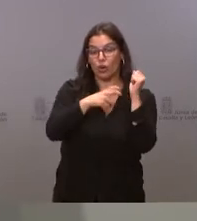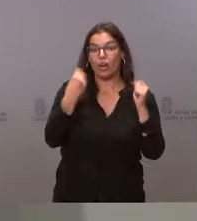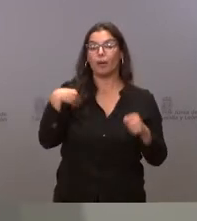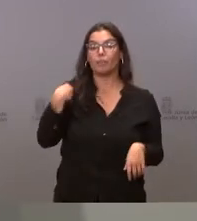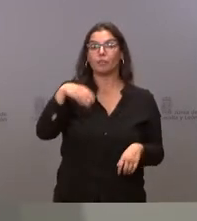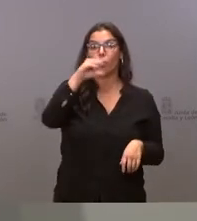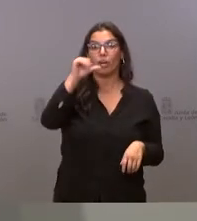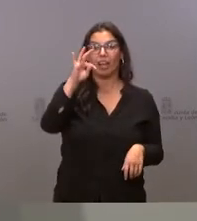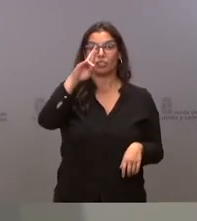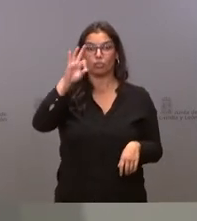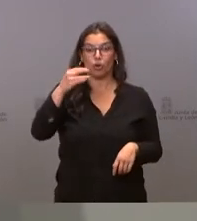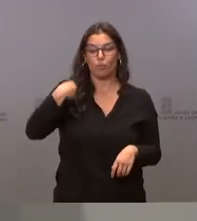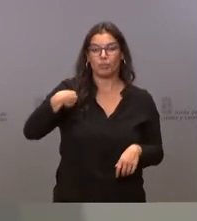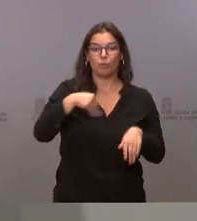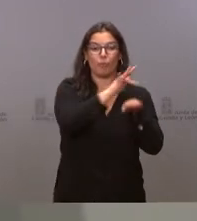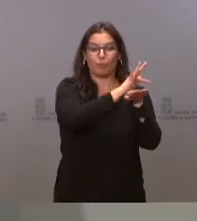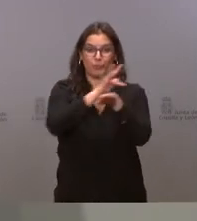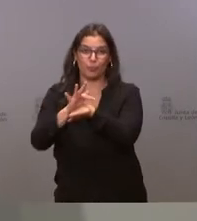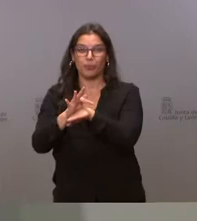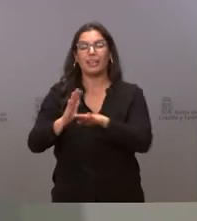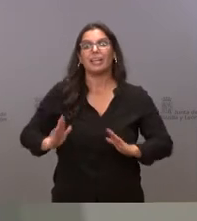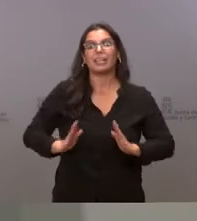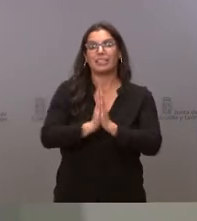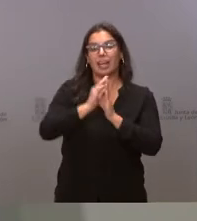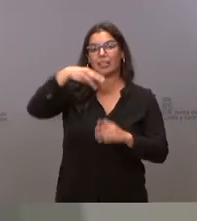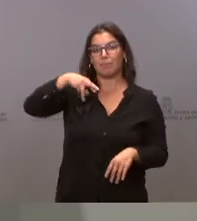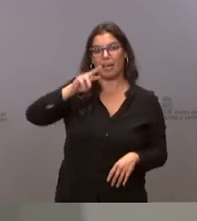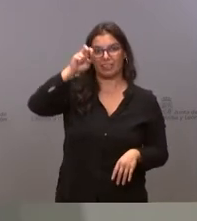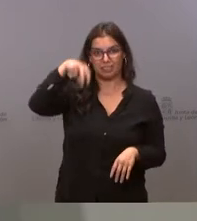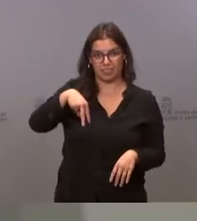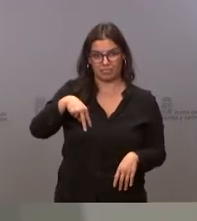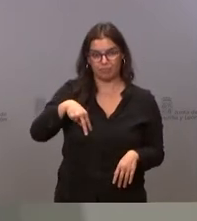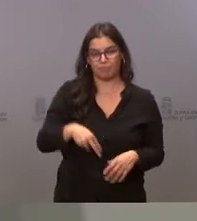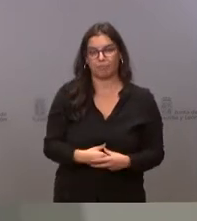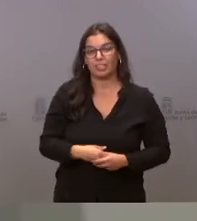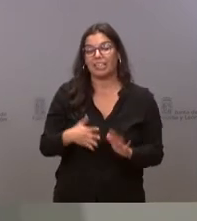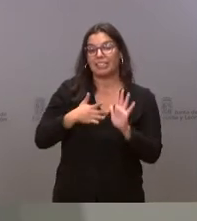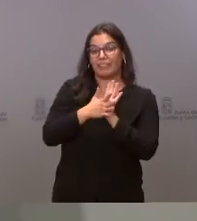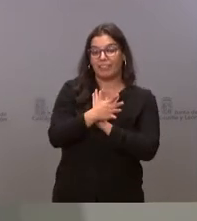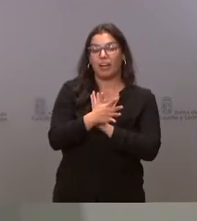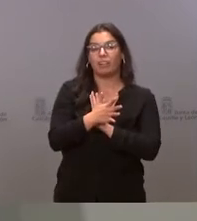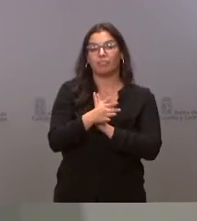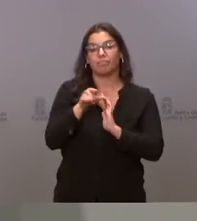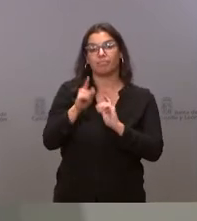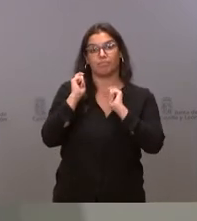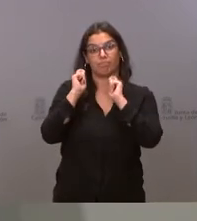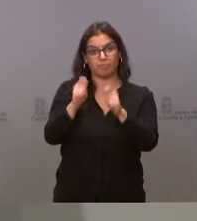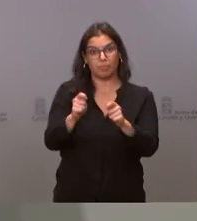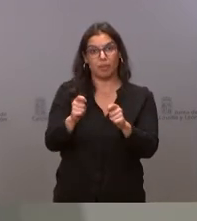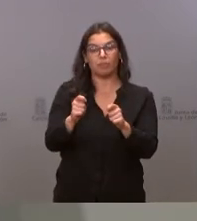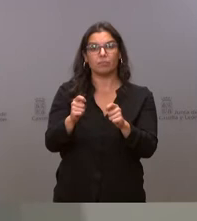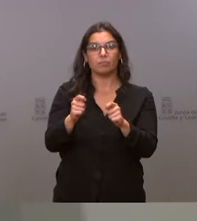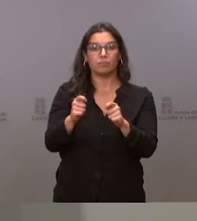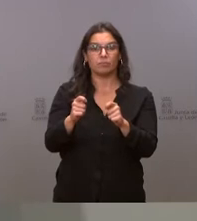Miranda, en la necrópolis de la Osera, en Chamartín, Ávila. Se trata de una declaración que resuelve